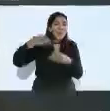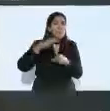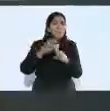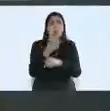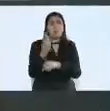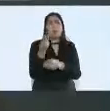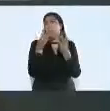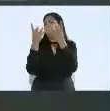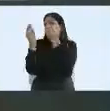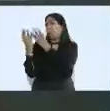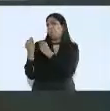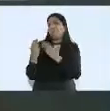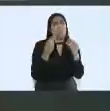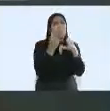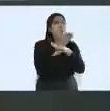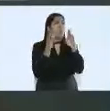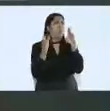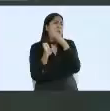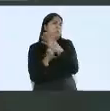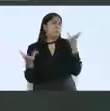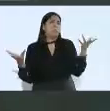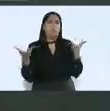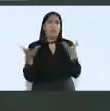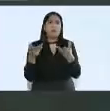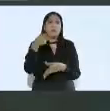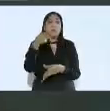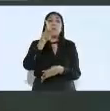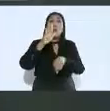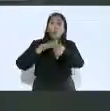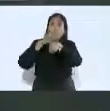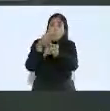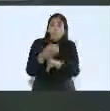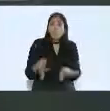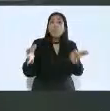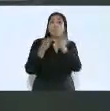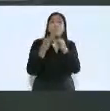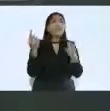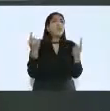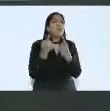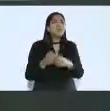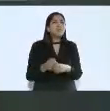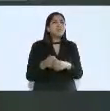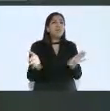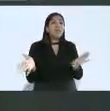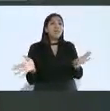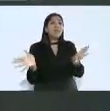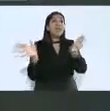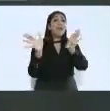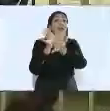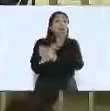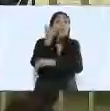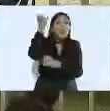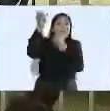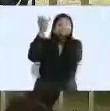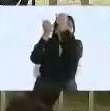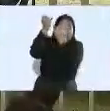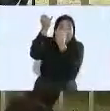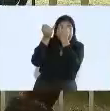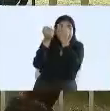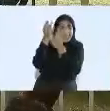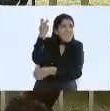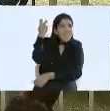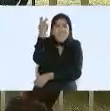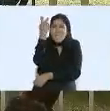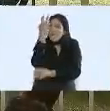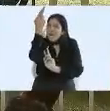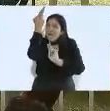que se está haciendo es el cambio de mentalidad. Esa es la